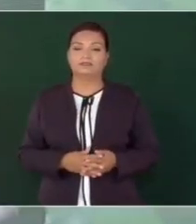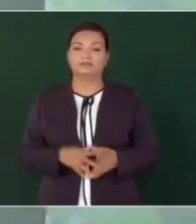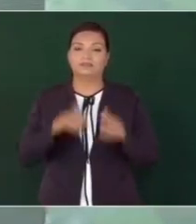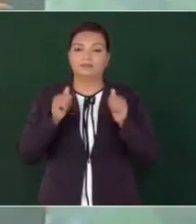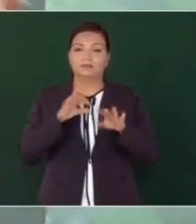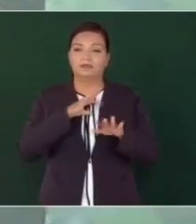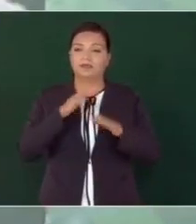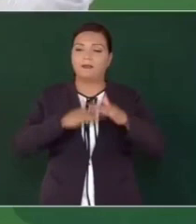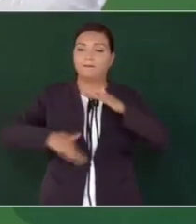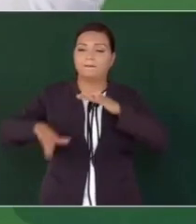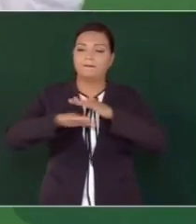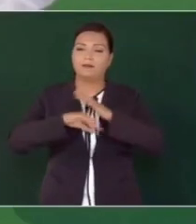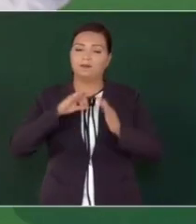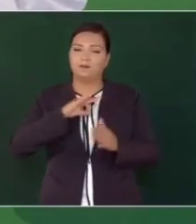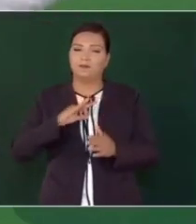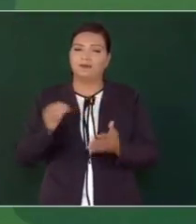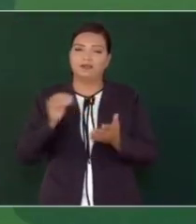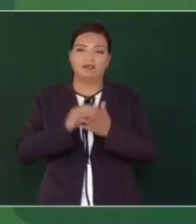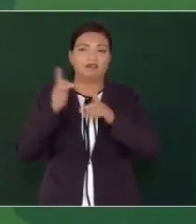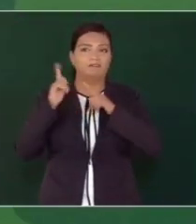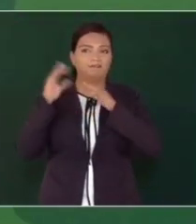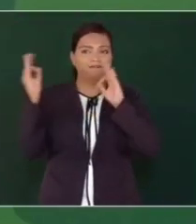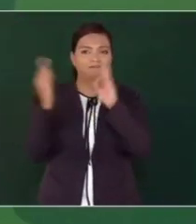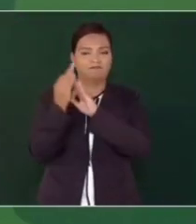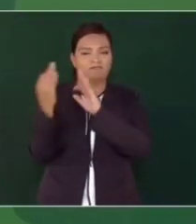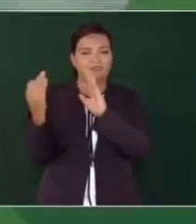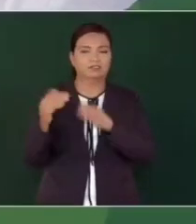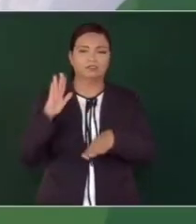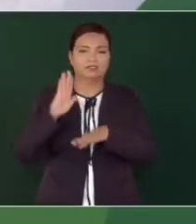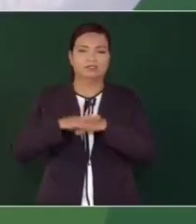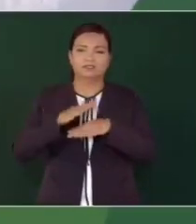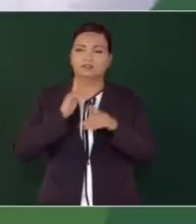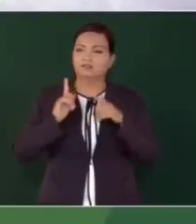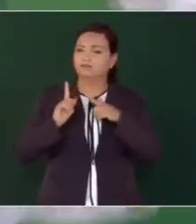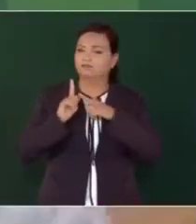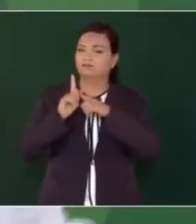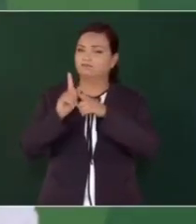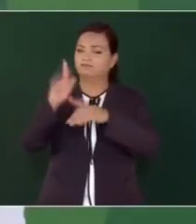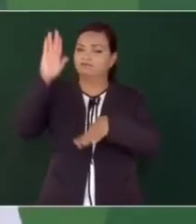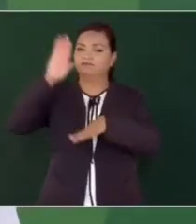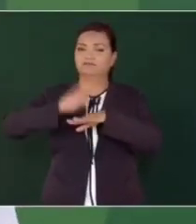estamos sentando las bases y hacia adelante se siga.